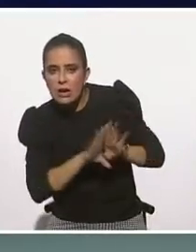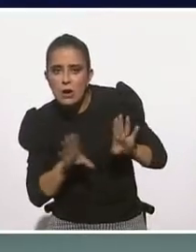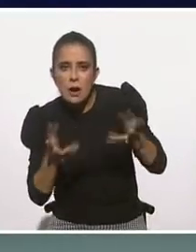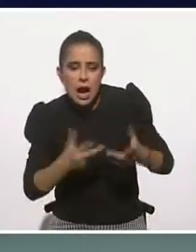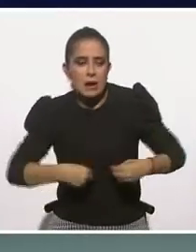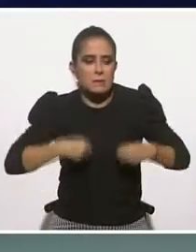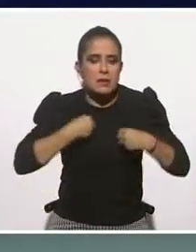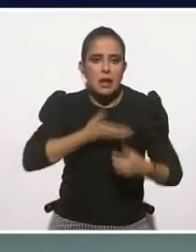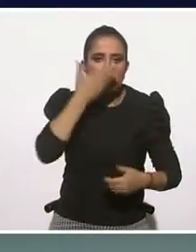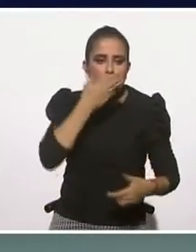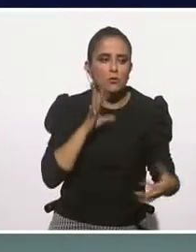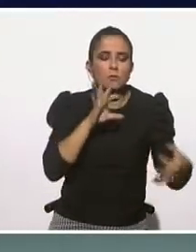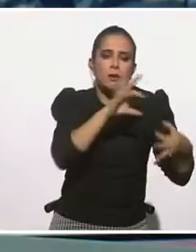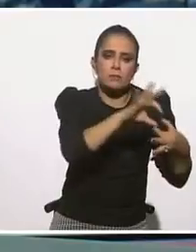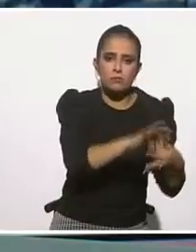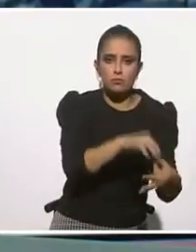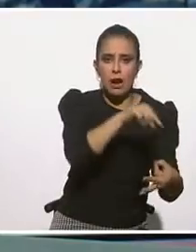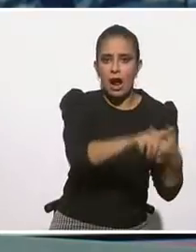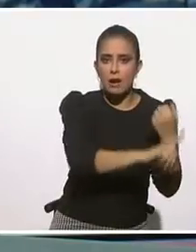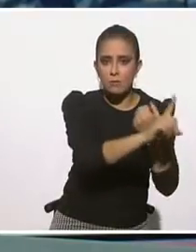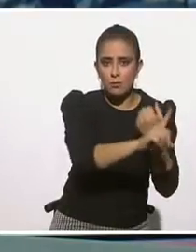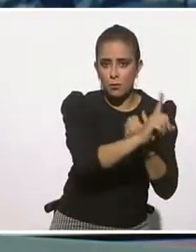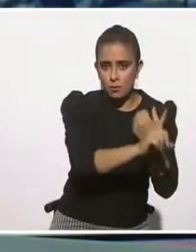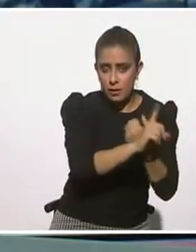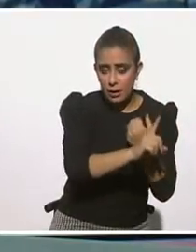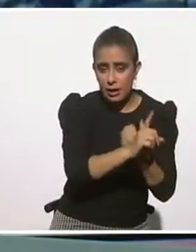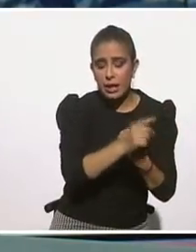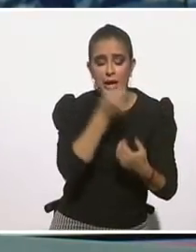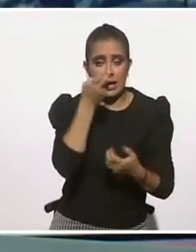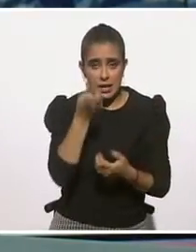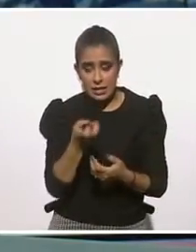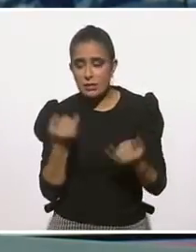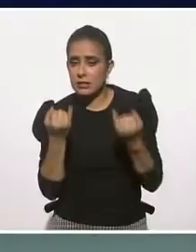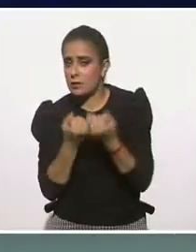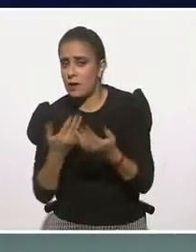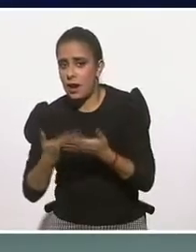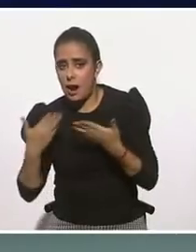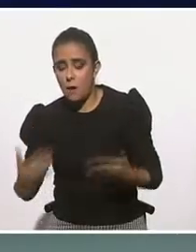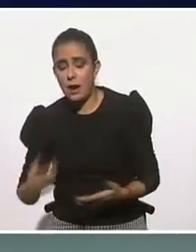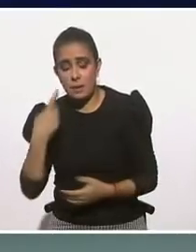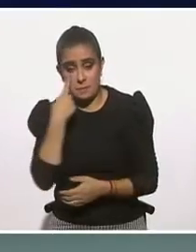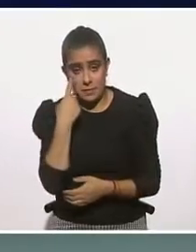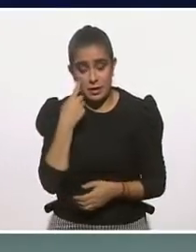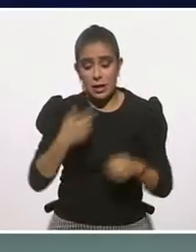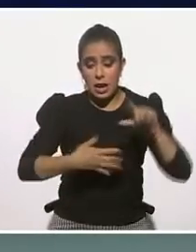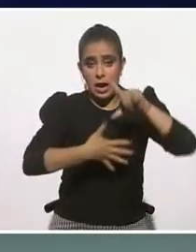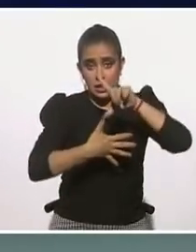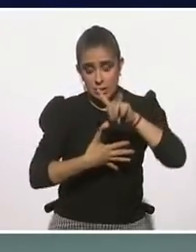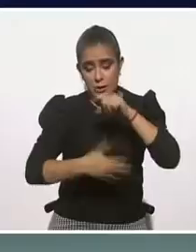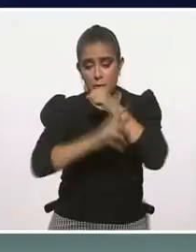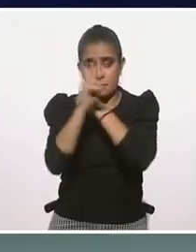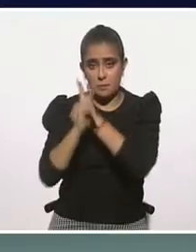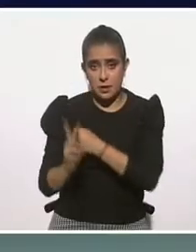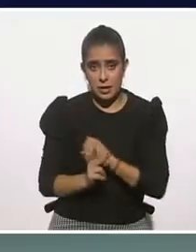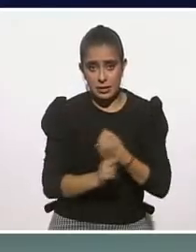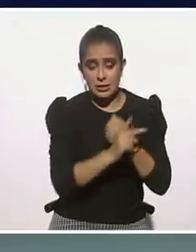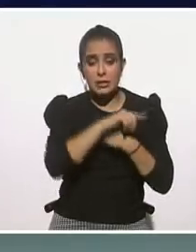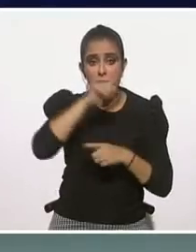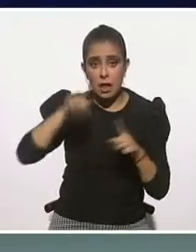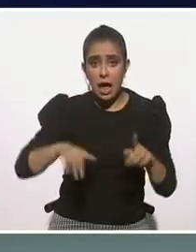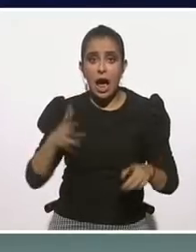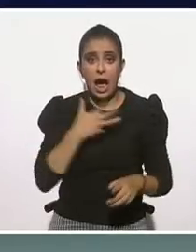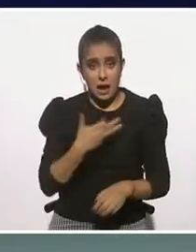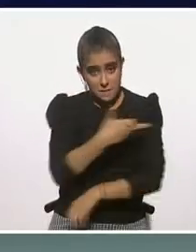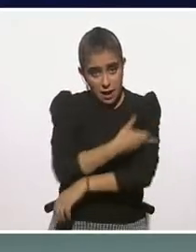en el proceso de resiliencia es que imagínate que la realidad en Latinoamérica, no en todos los casos tenemos familias